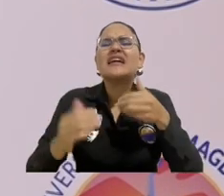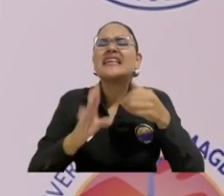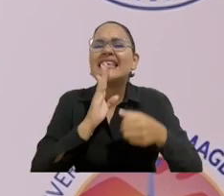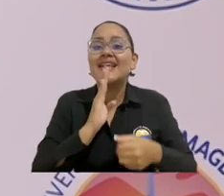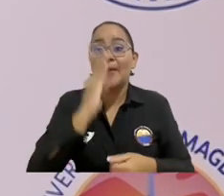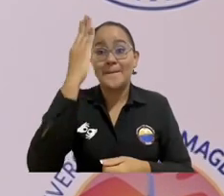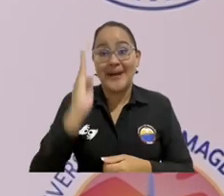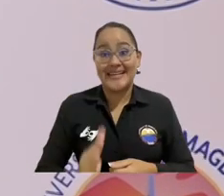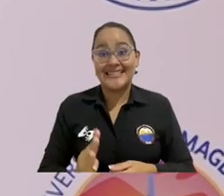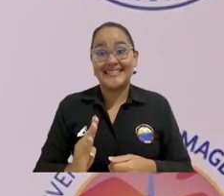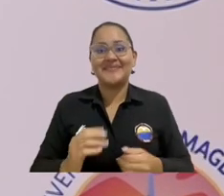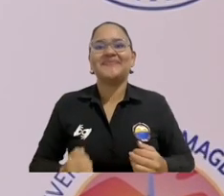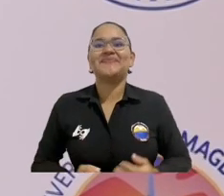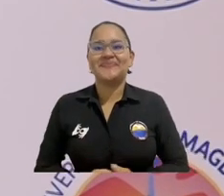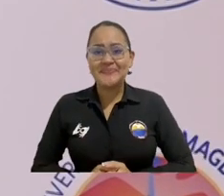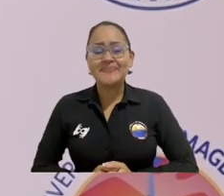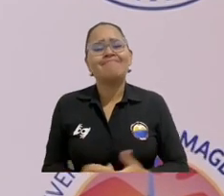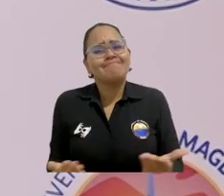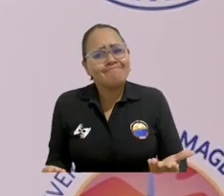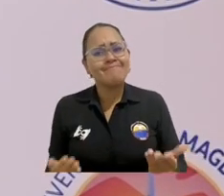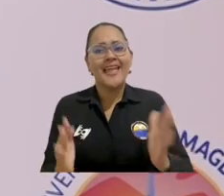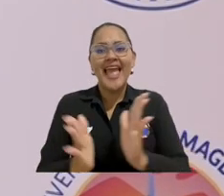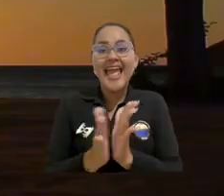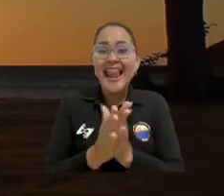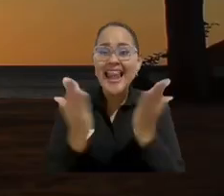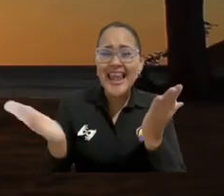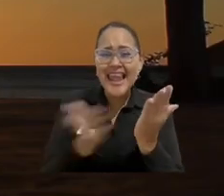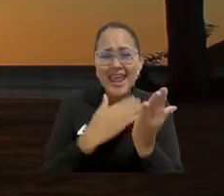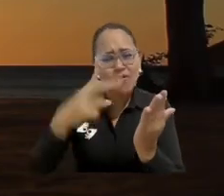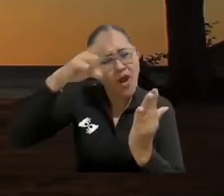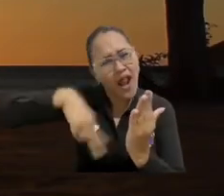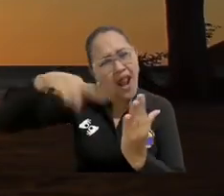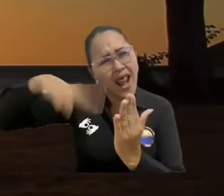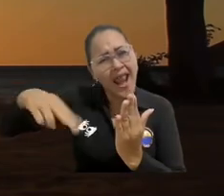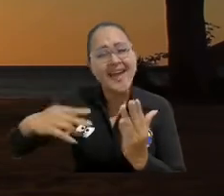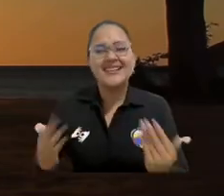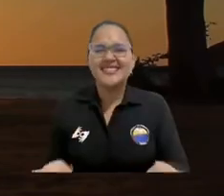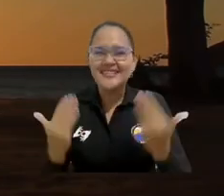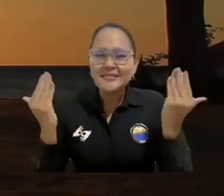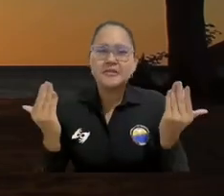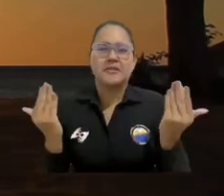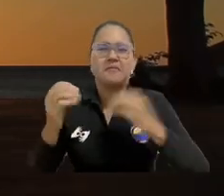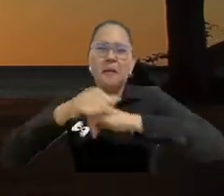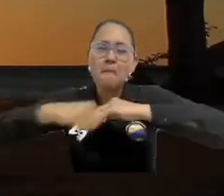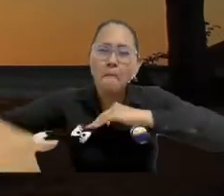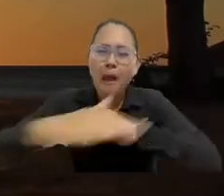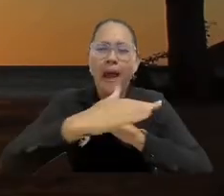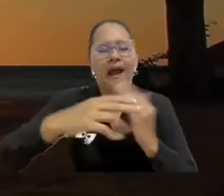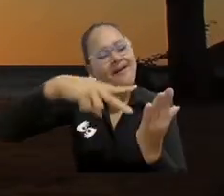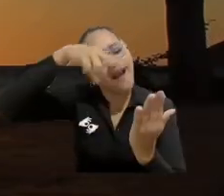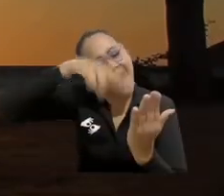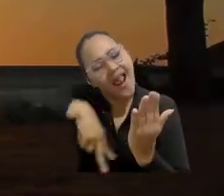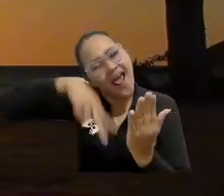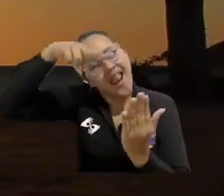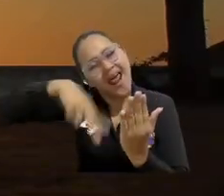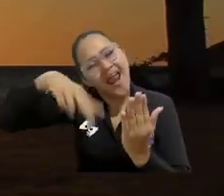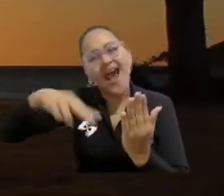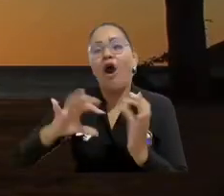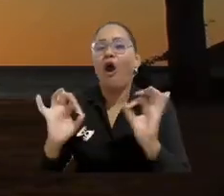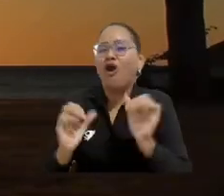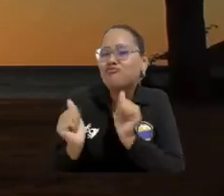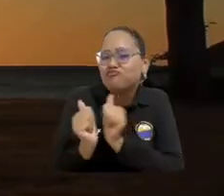tiempos de incertidumbre y de vicisitud, tal vez disfrutar de una buena lectura frente al mar, en compañía de las personas que amamos,